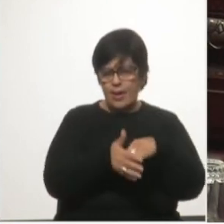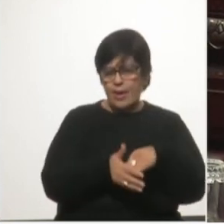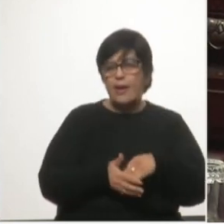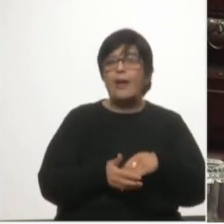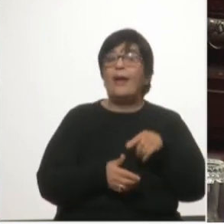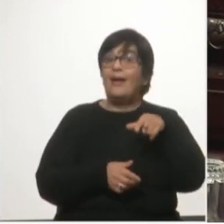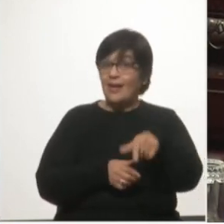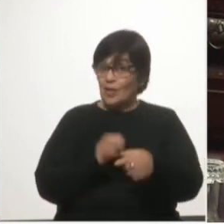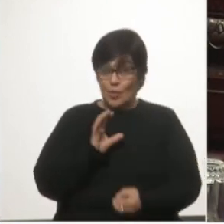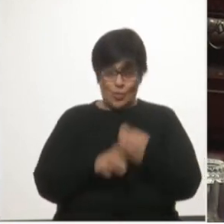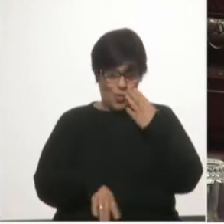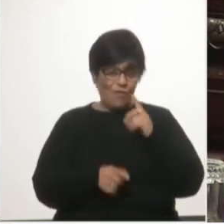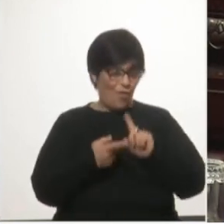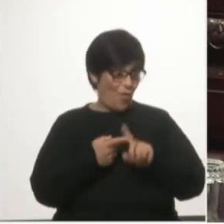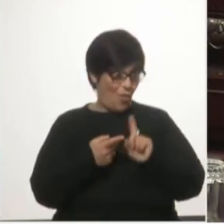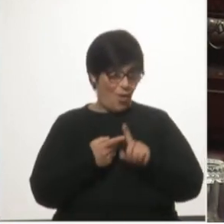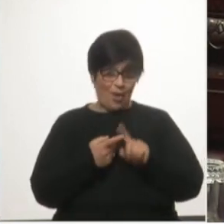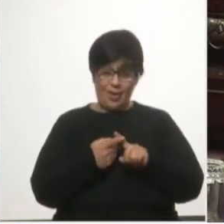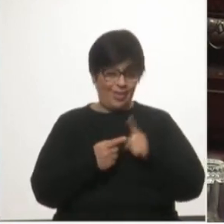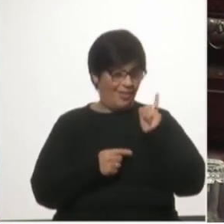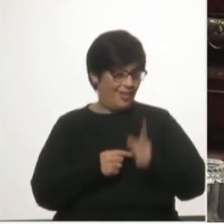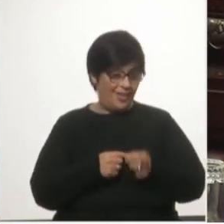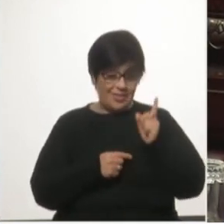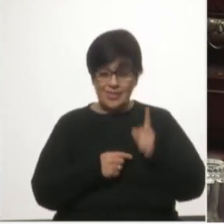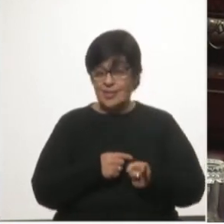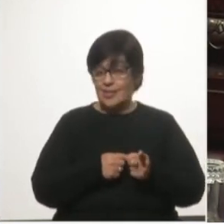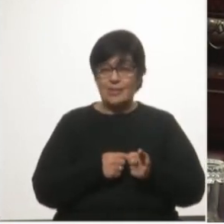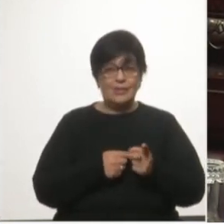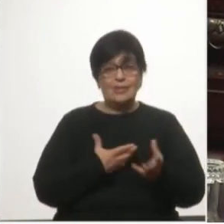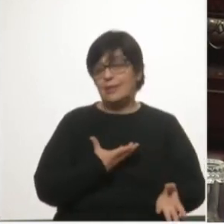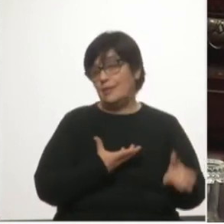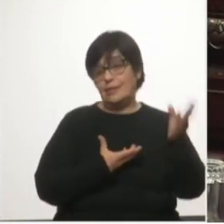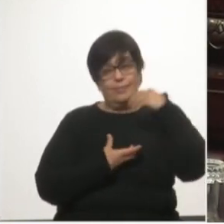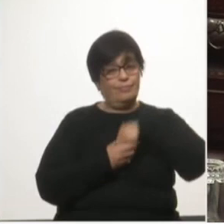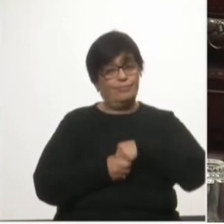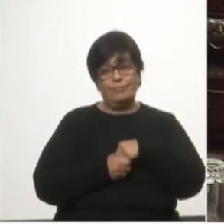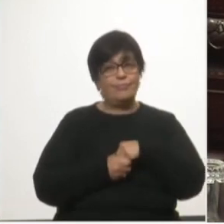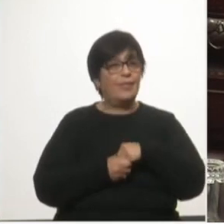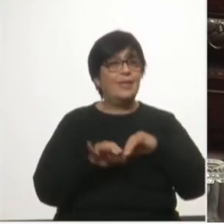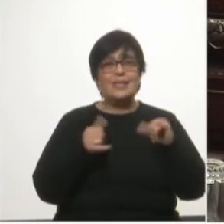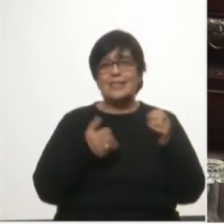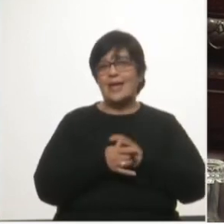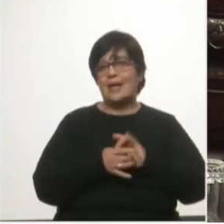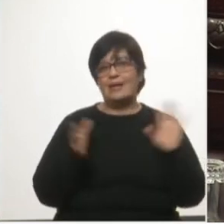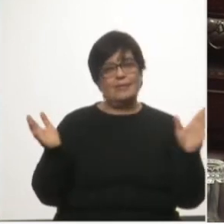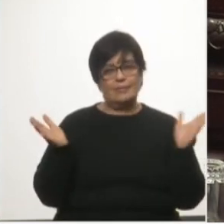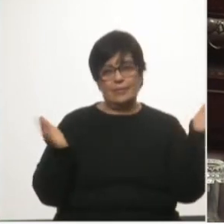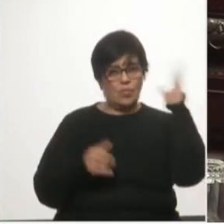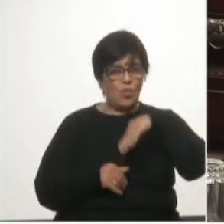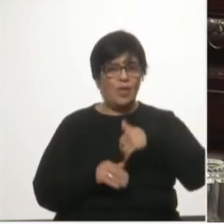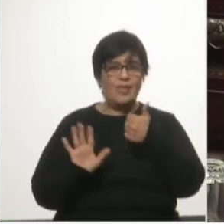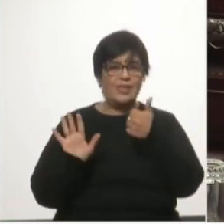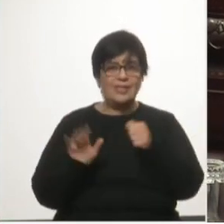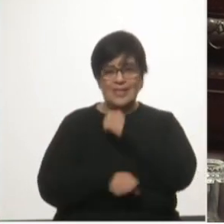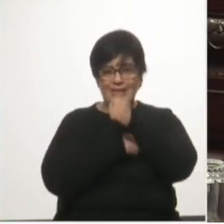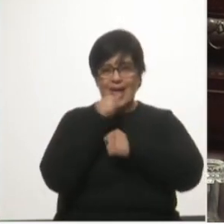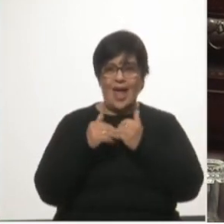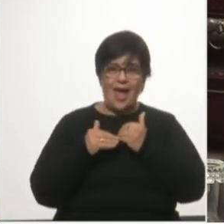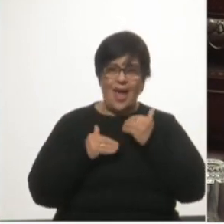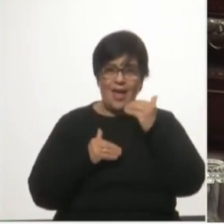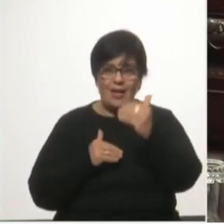portuaria definida por el acuerdo implica la pérdida de soberanía por 60 años